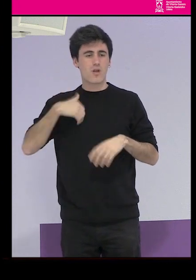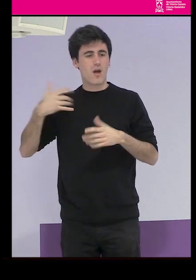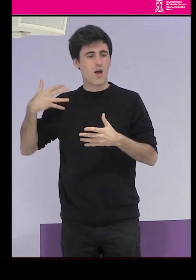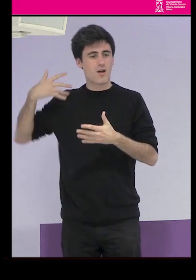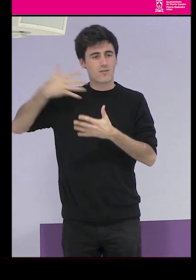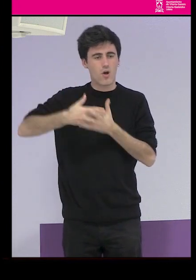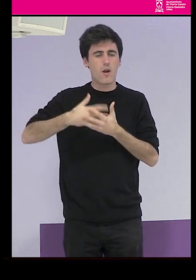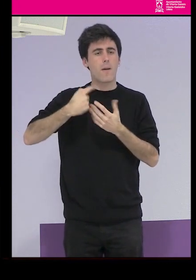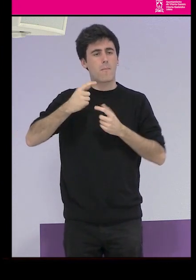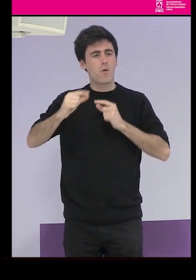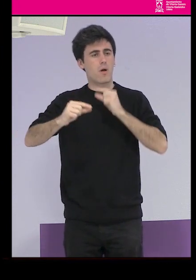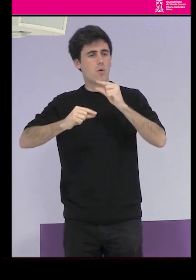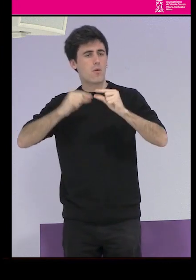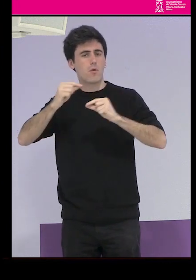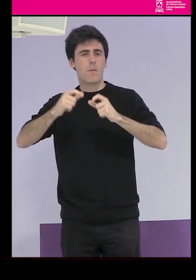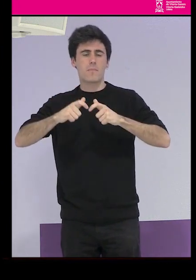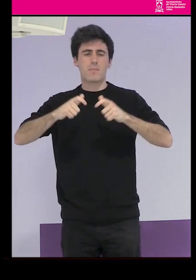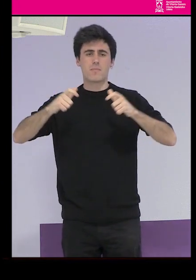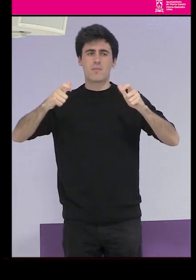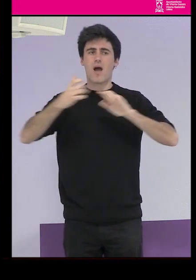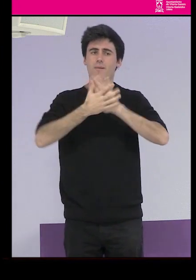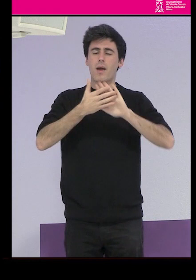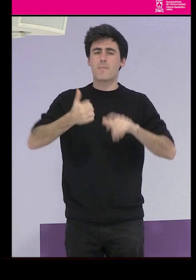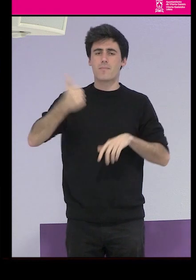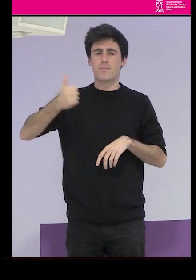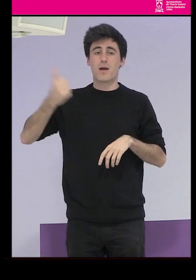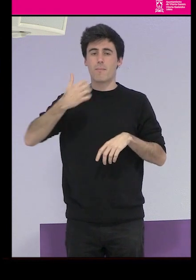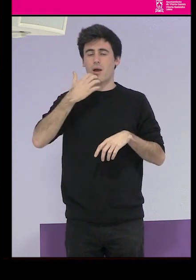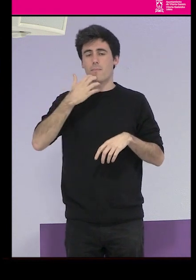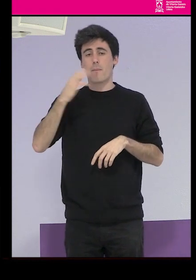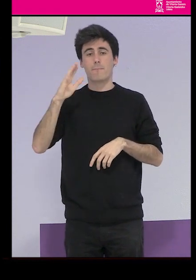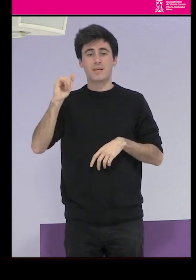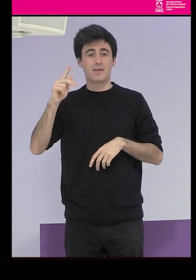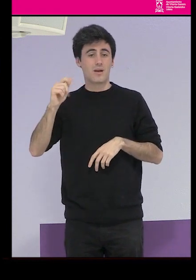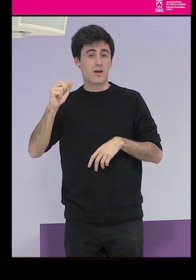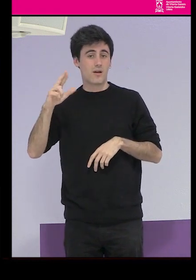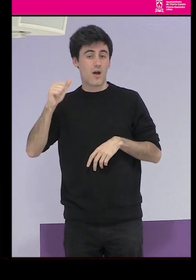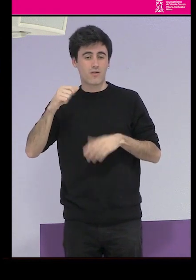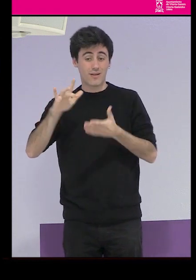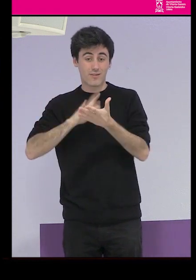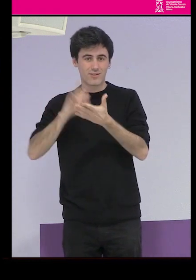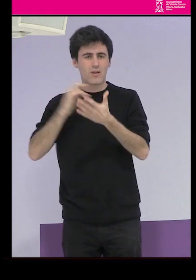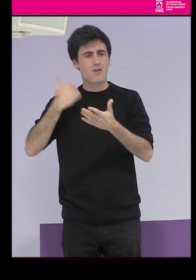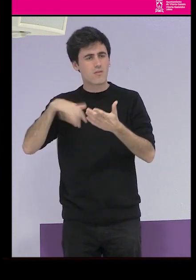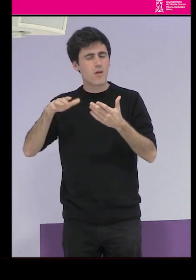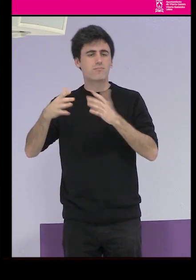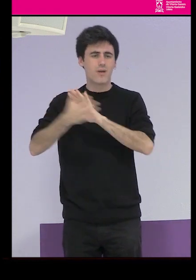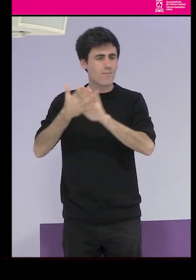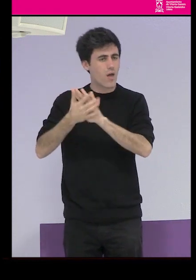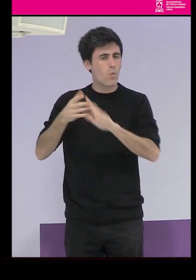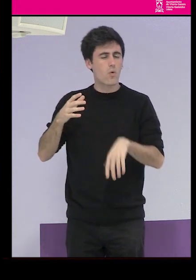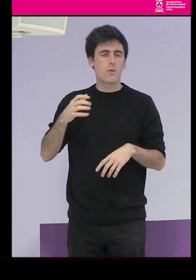hablando cada vez más, ¿no? Y de alguna manera, bueno, sé que Pícara en concreto ha contribuido a ello. Así que, bueno, para mí también es